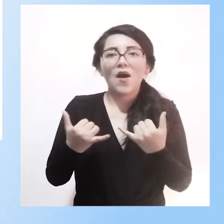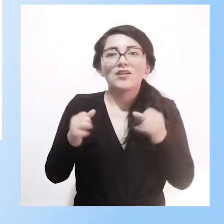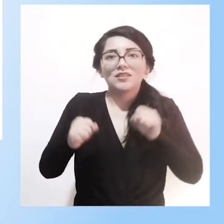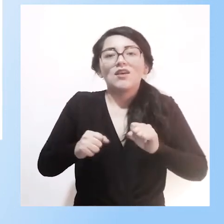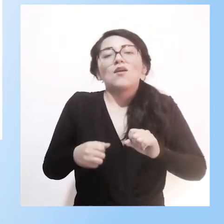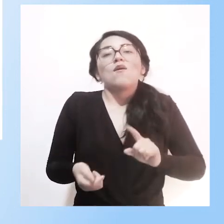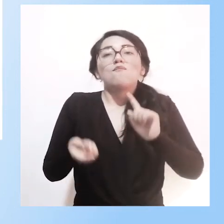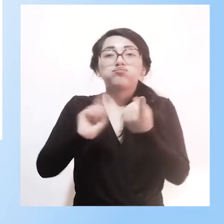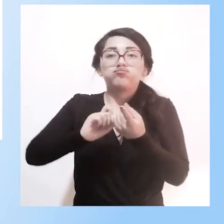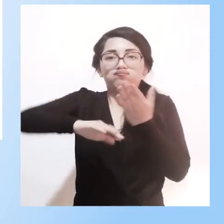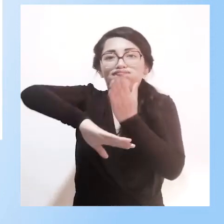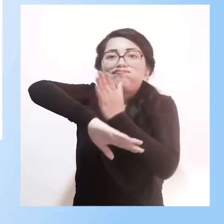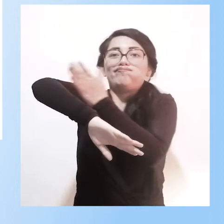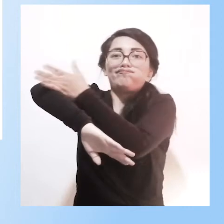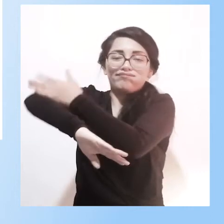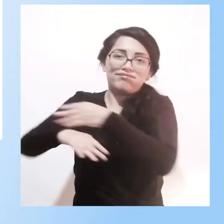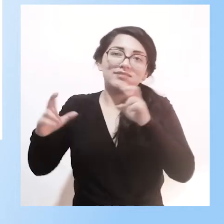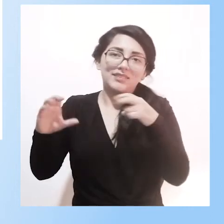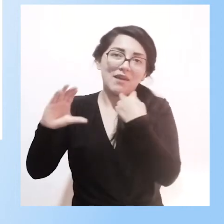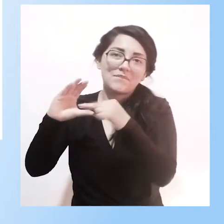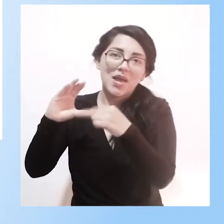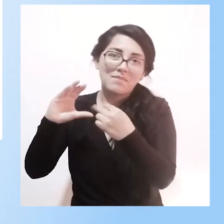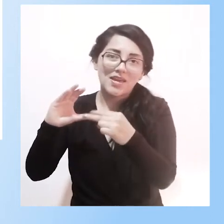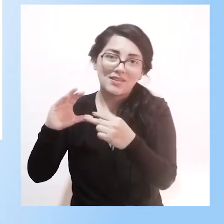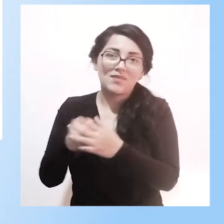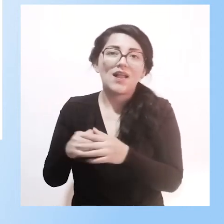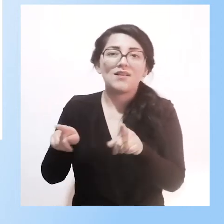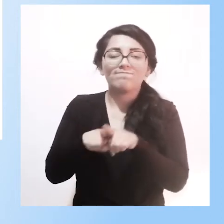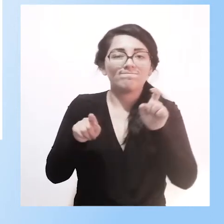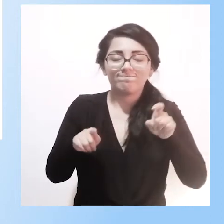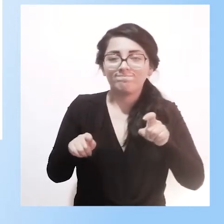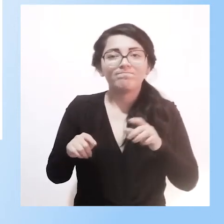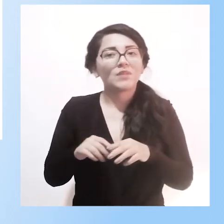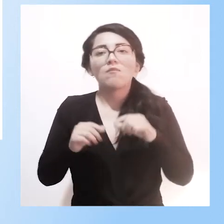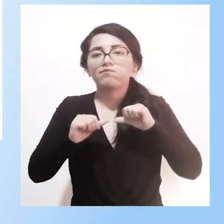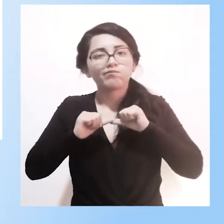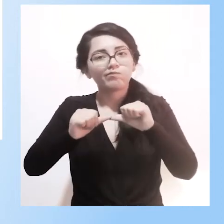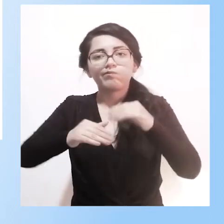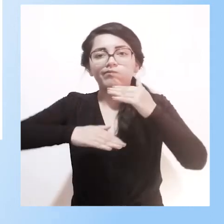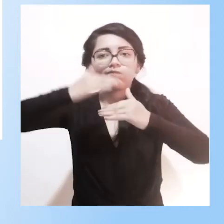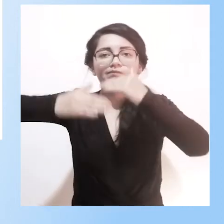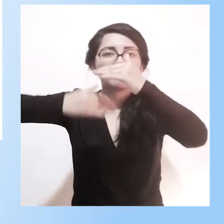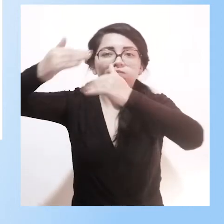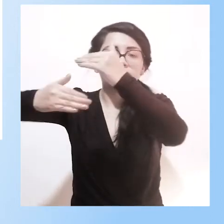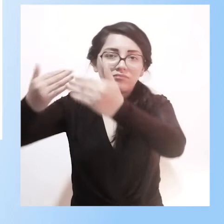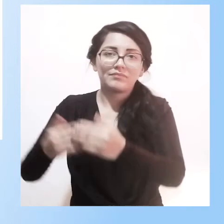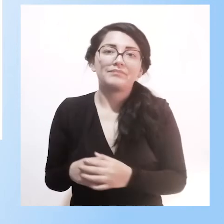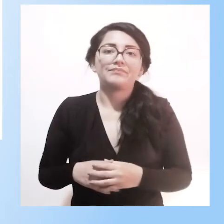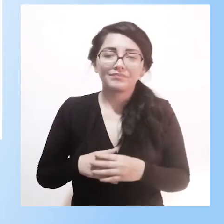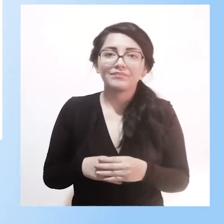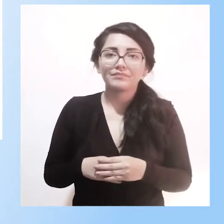manera irles fortaleciendo a los docentes, pero consideramos fortalecer toda esta metodología, estos recursos educativos digitales.